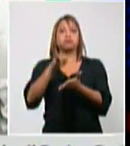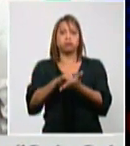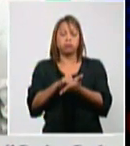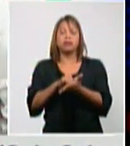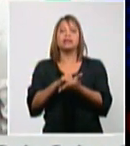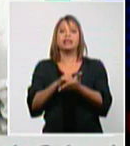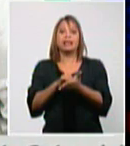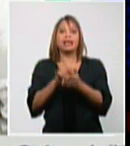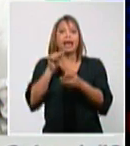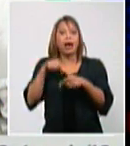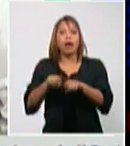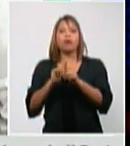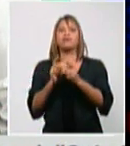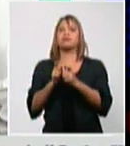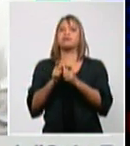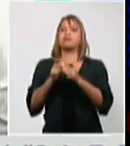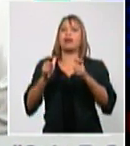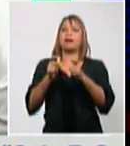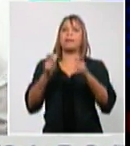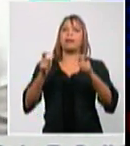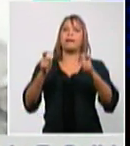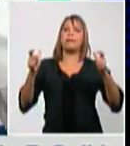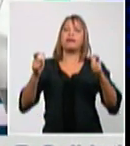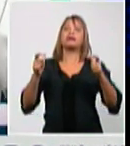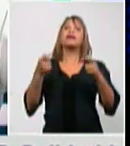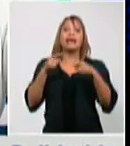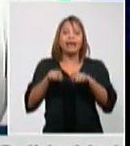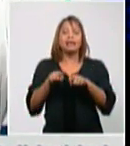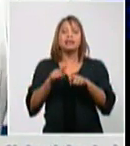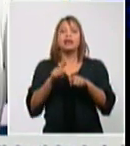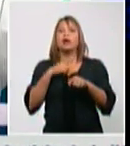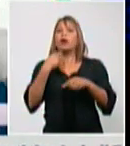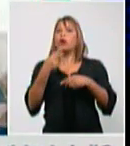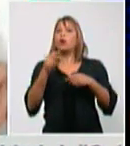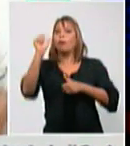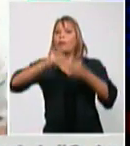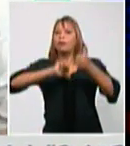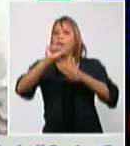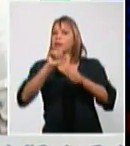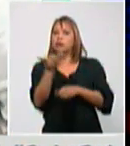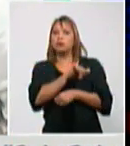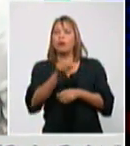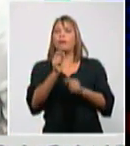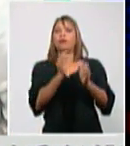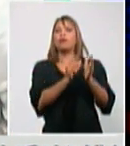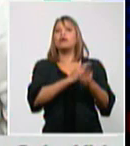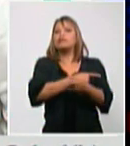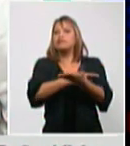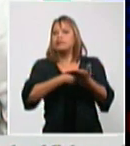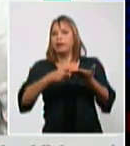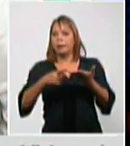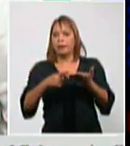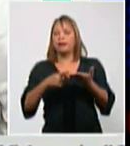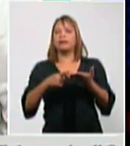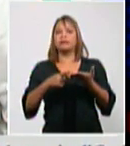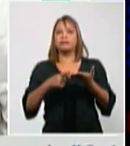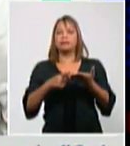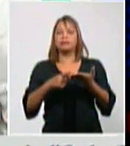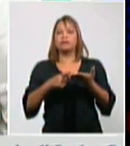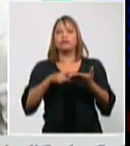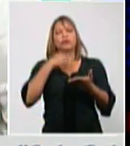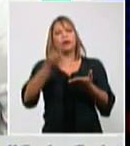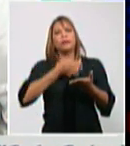ido incrementando este mismo comportamiento es por semana como yo dije las